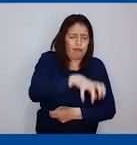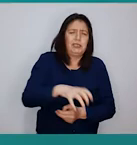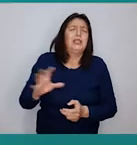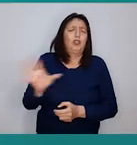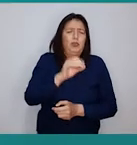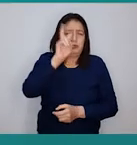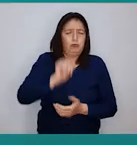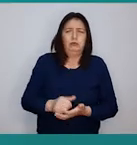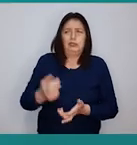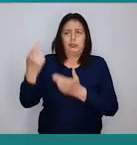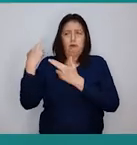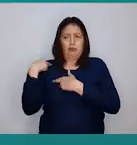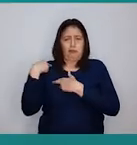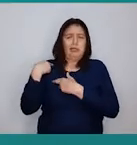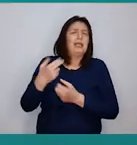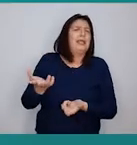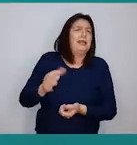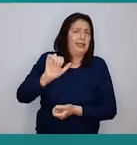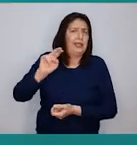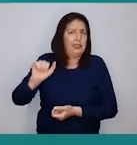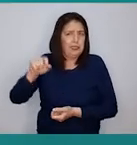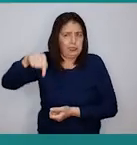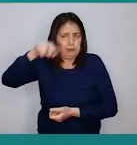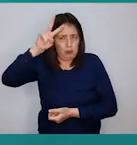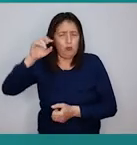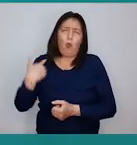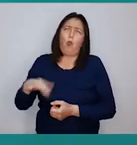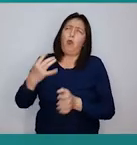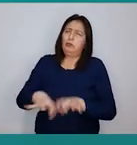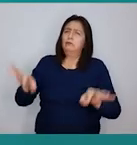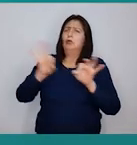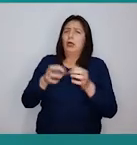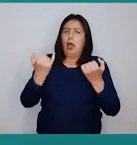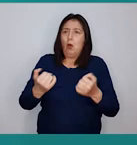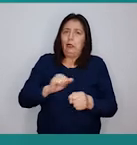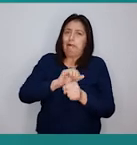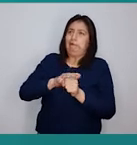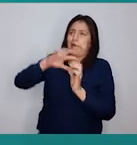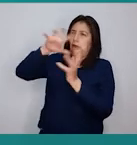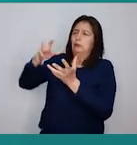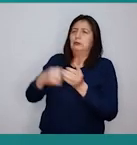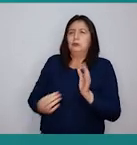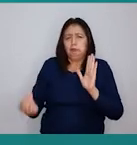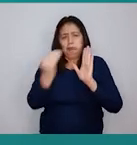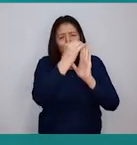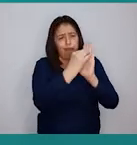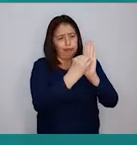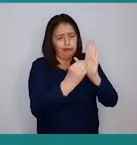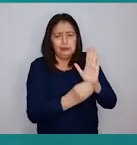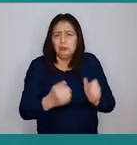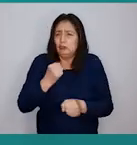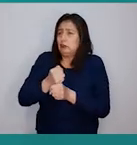El papel de la ANA en el país es de suma importancia y ante esta pandemia global tuvimos que incorporar en nuestras acciones de